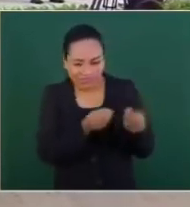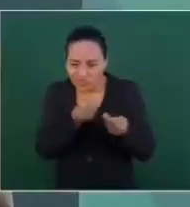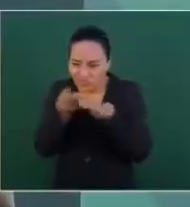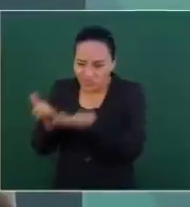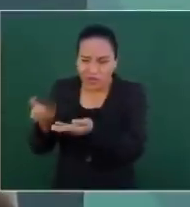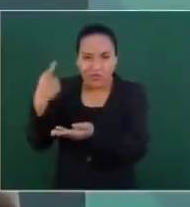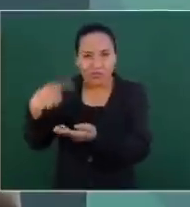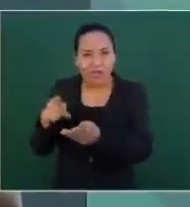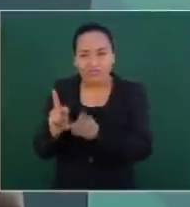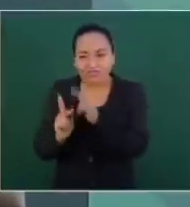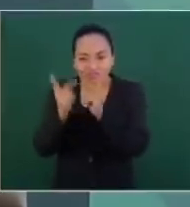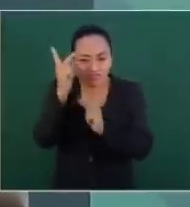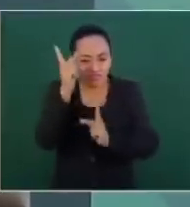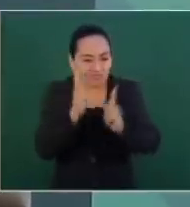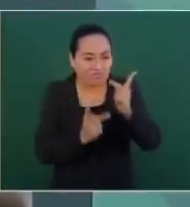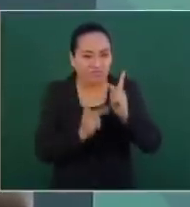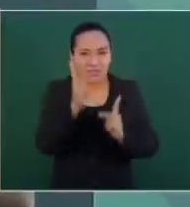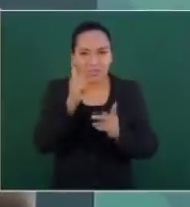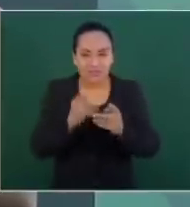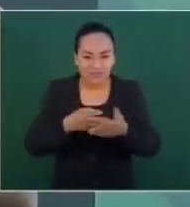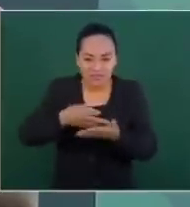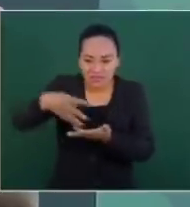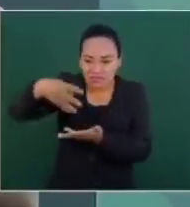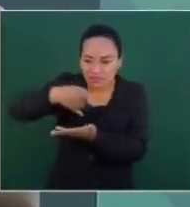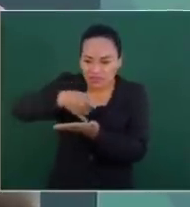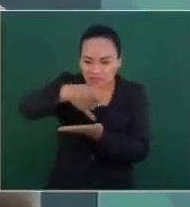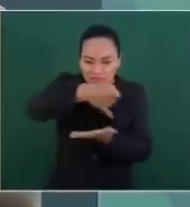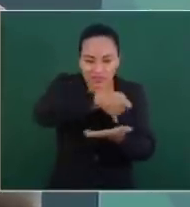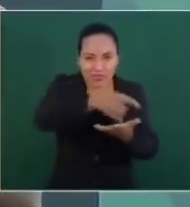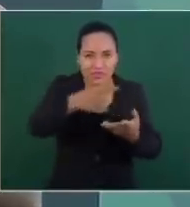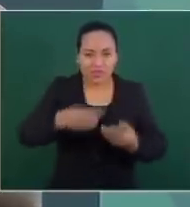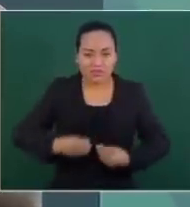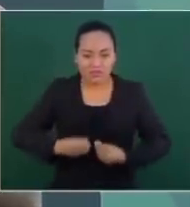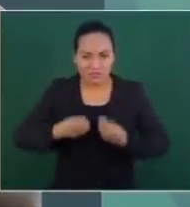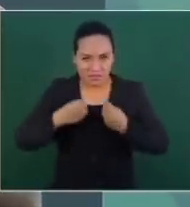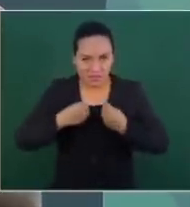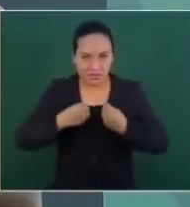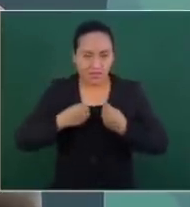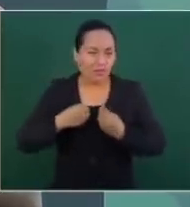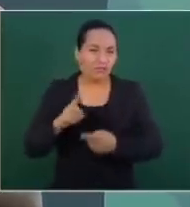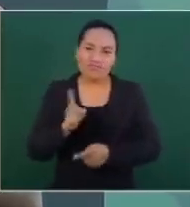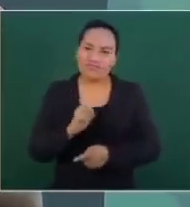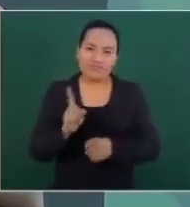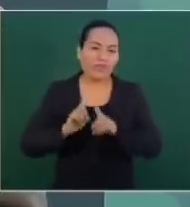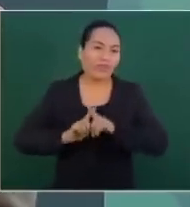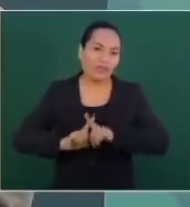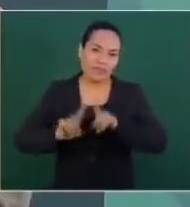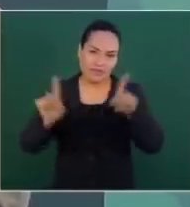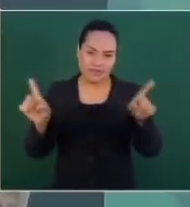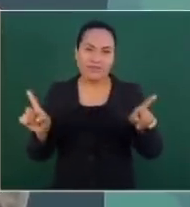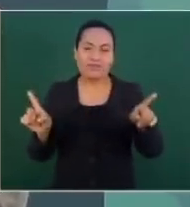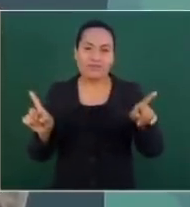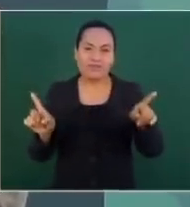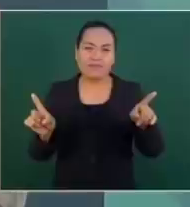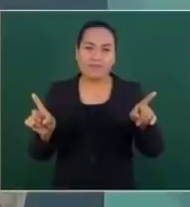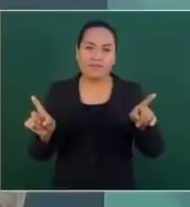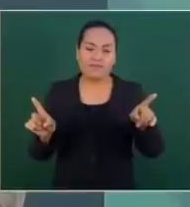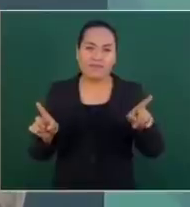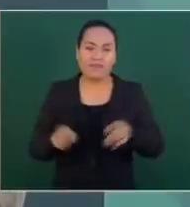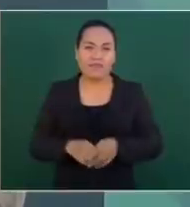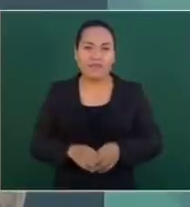porque no he visto lo que dicen en la entrevista,